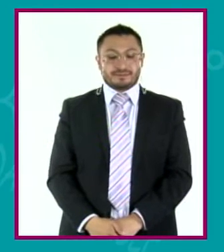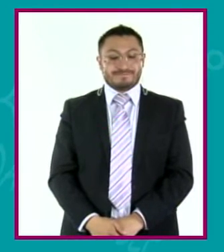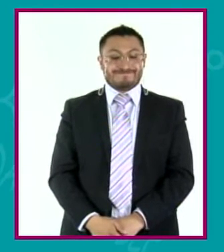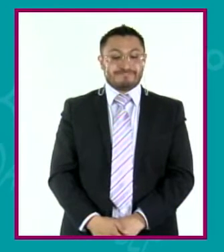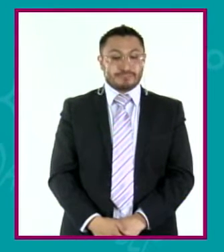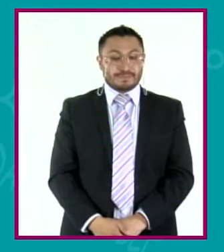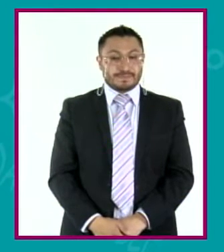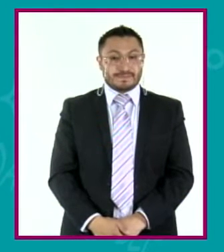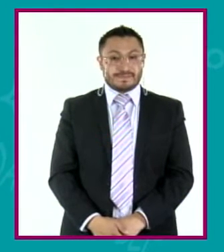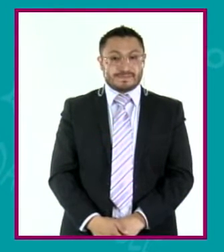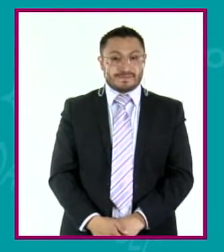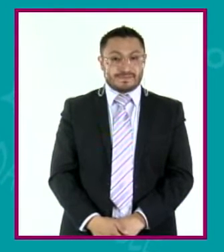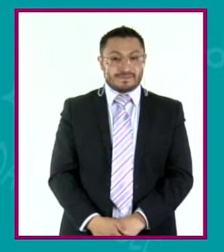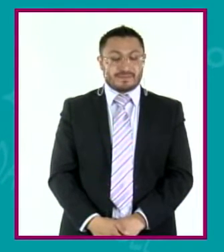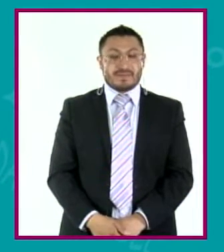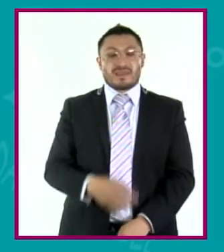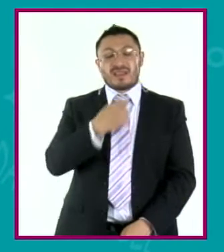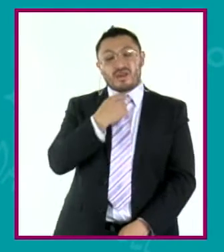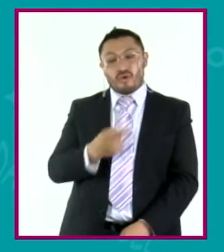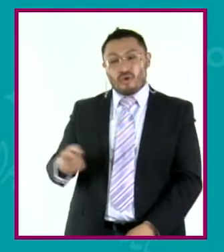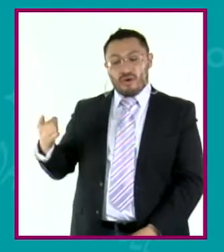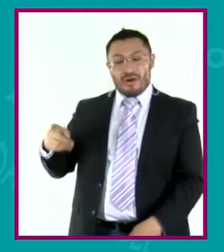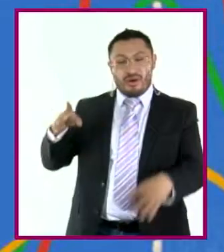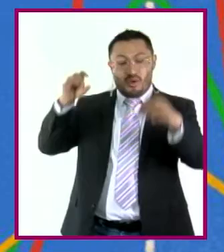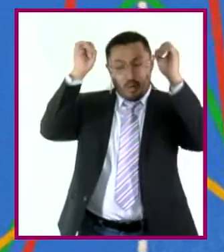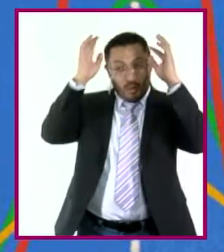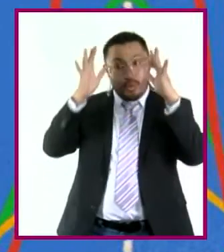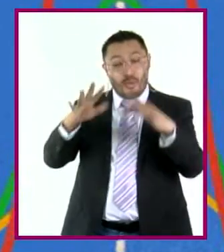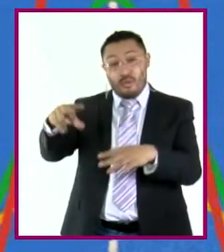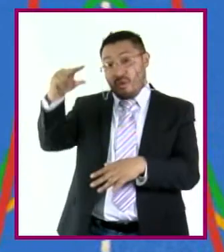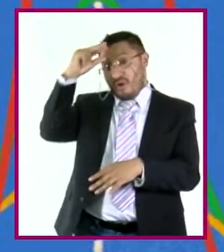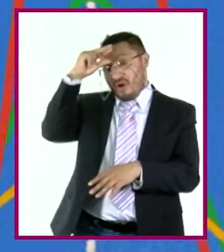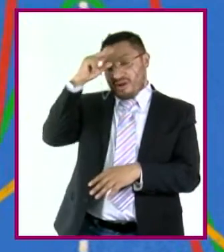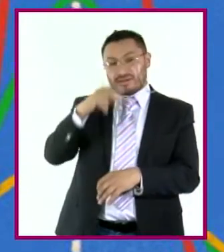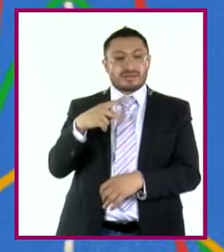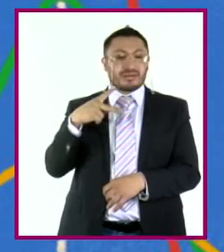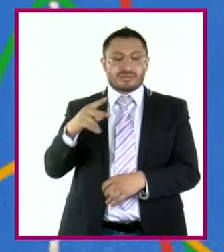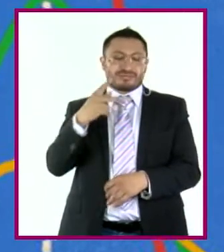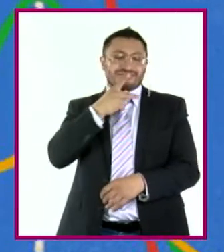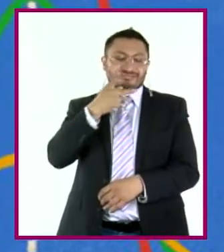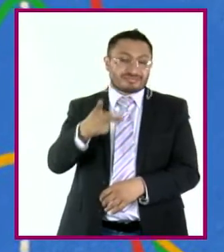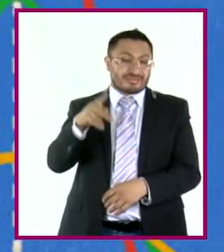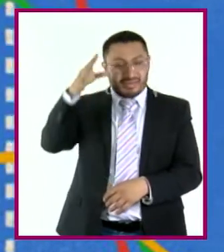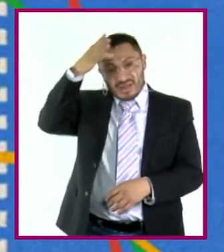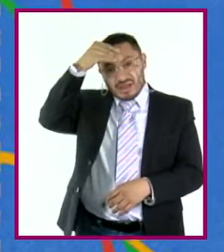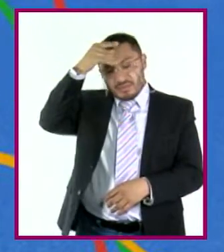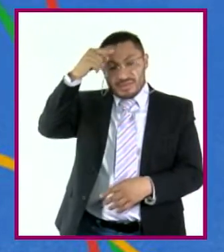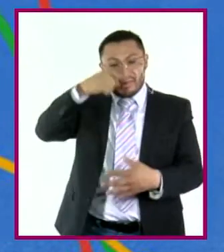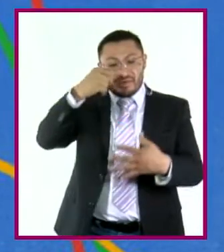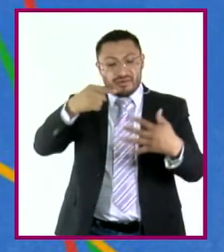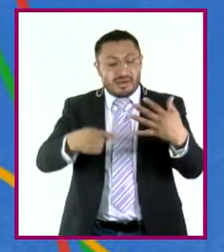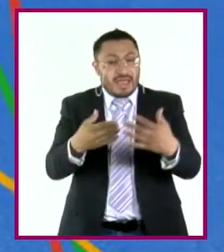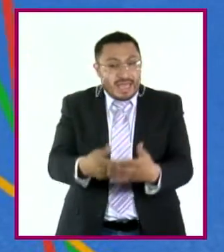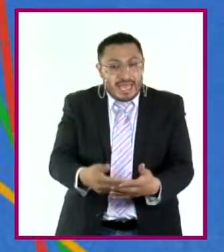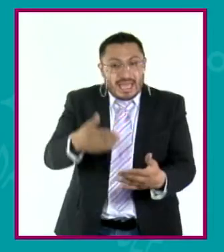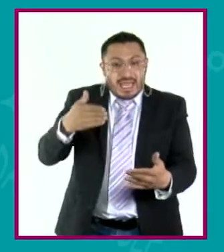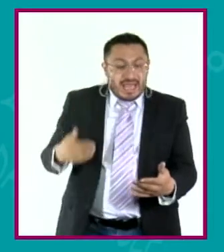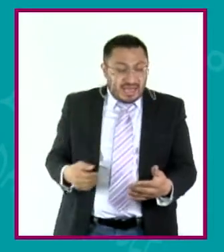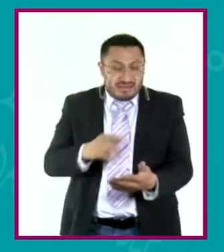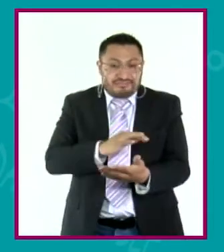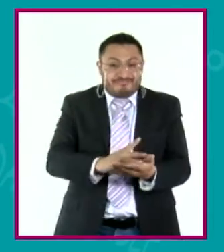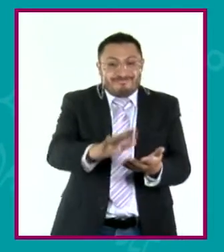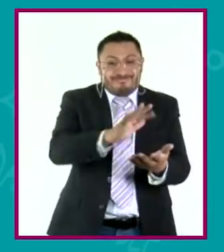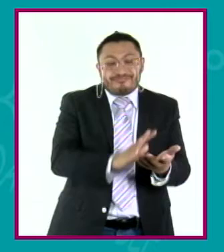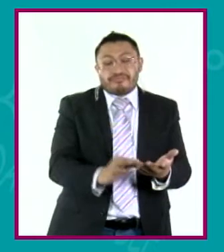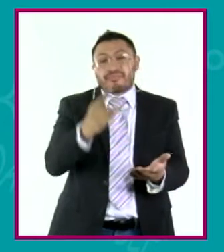Creció identificado como un niño prodigio. Según sus propias palabras, aprendió a contar antes que leer. A la edad